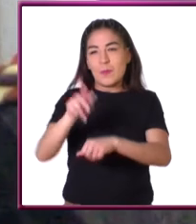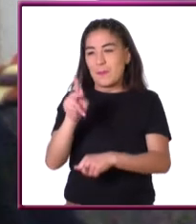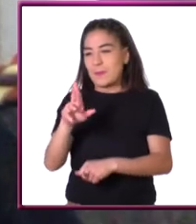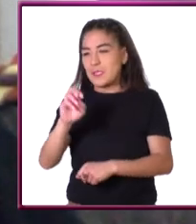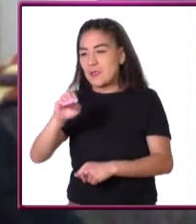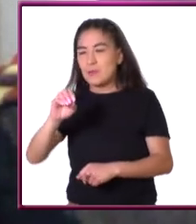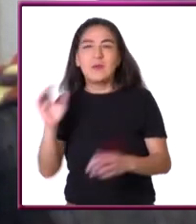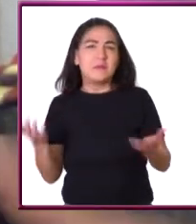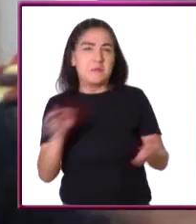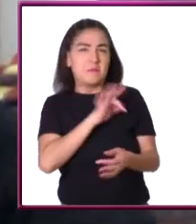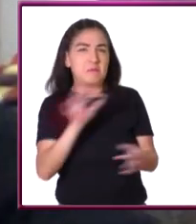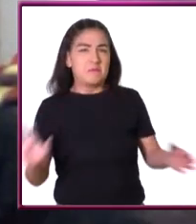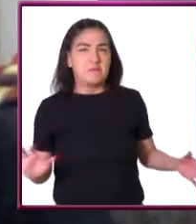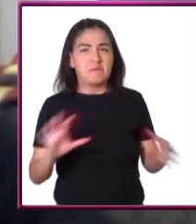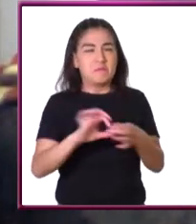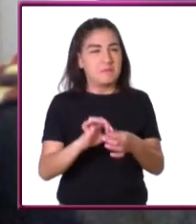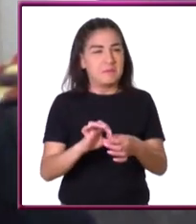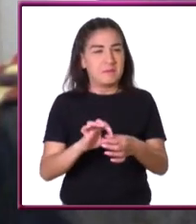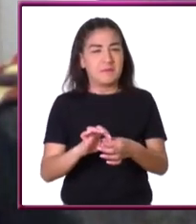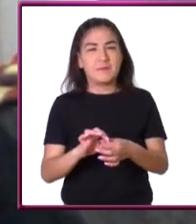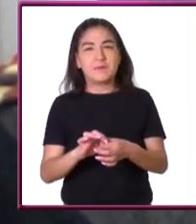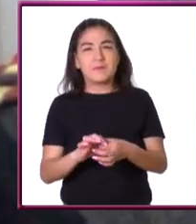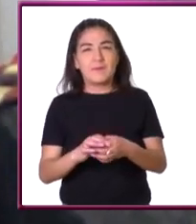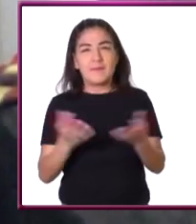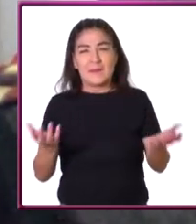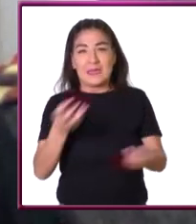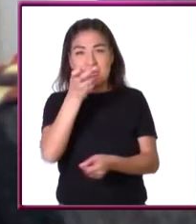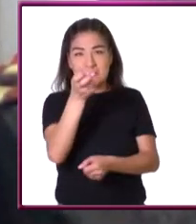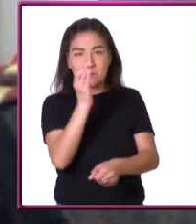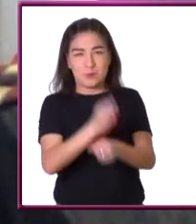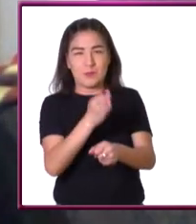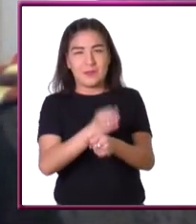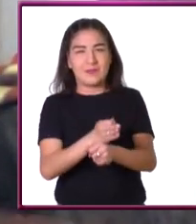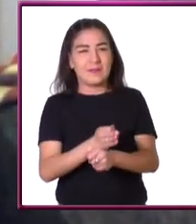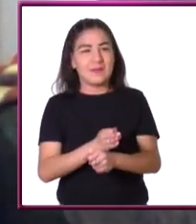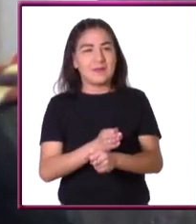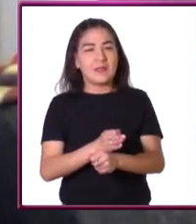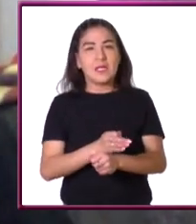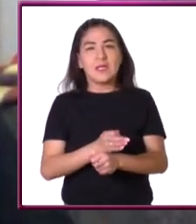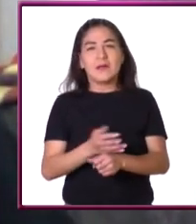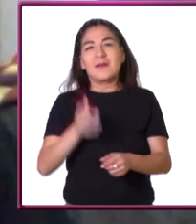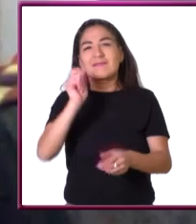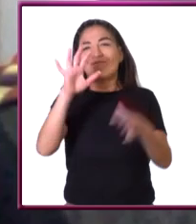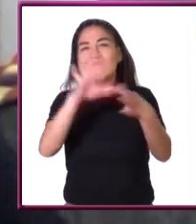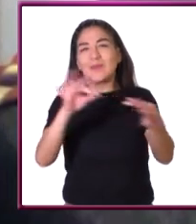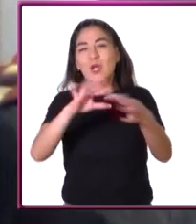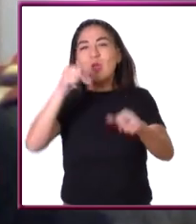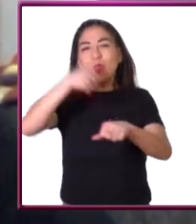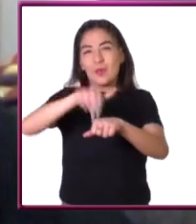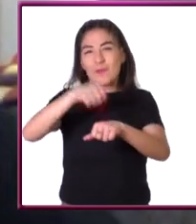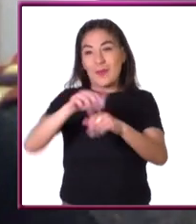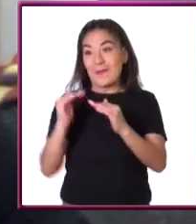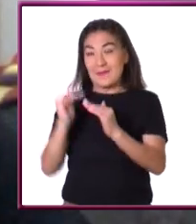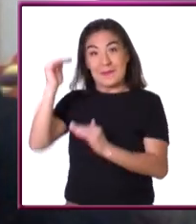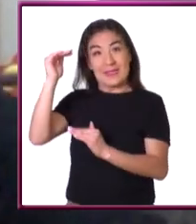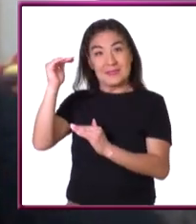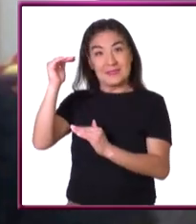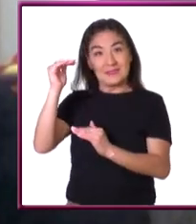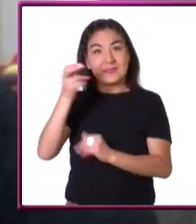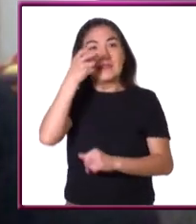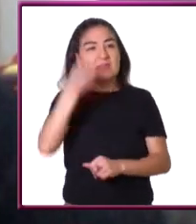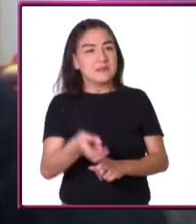primos de cualquier tipo. En este caso como estamos hablando de los números más grandes